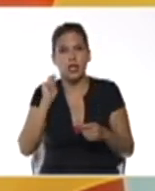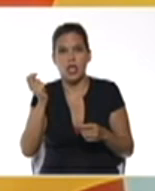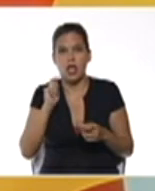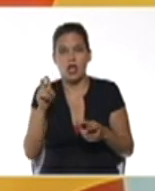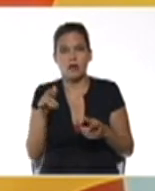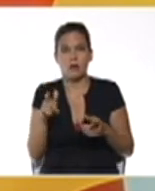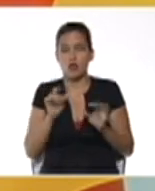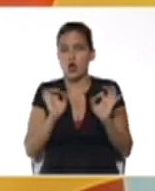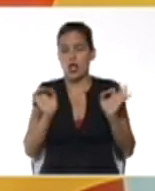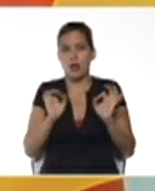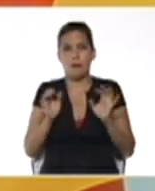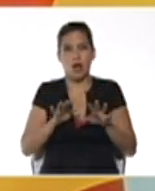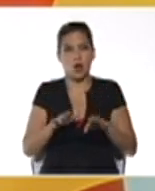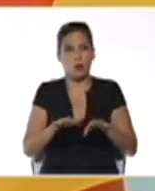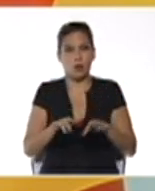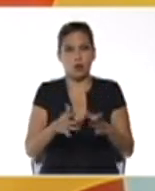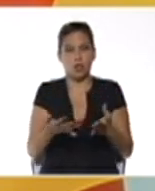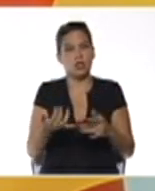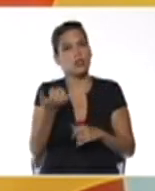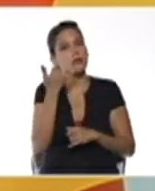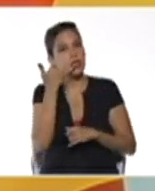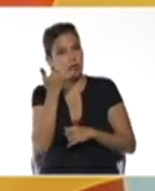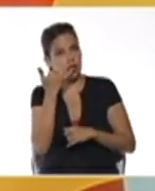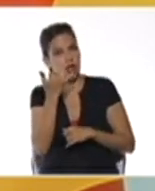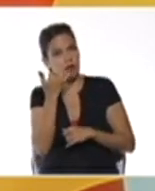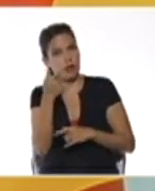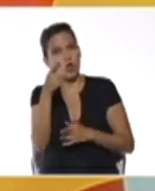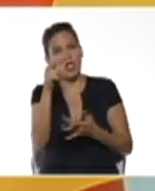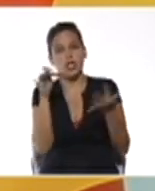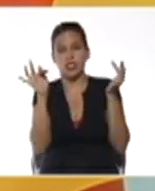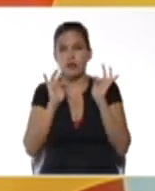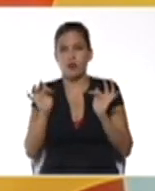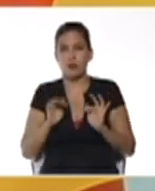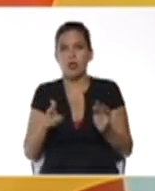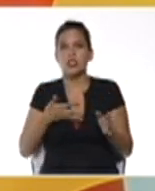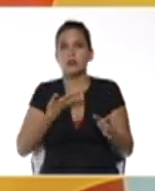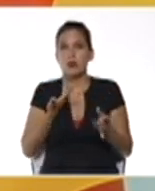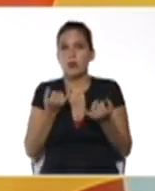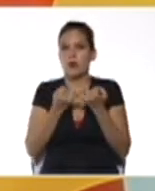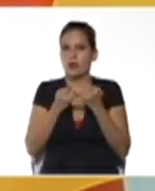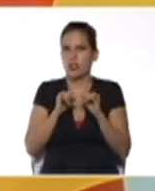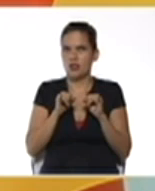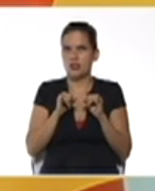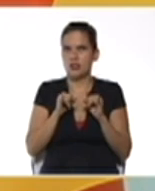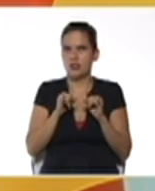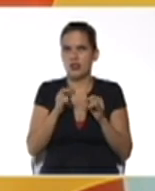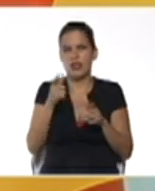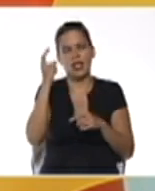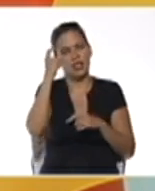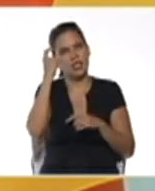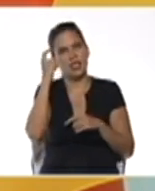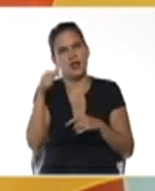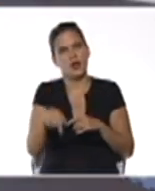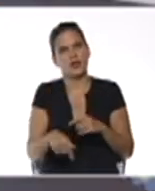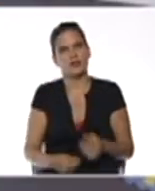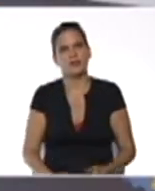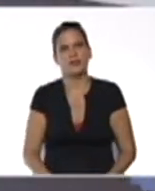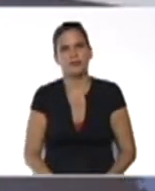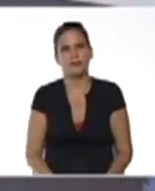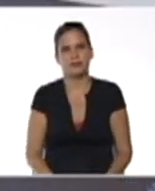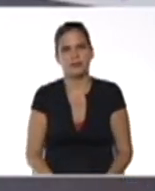solamente de la computadora sino también del teléfono móvil y de esa manera sí podemos dar por finalizado el programa el día de hoy